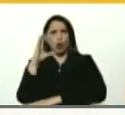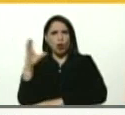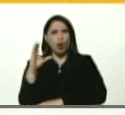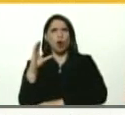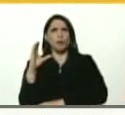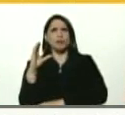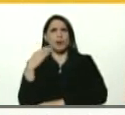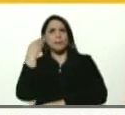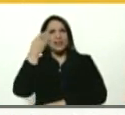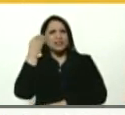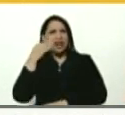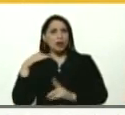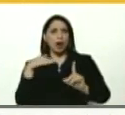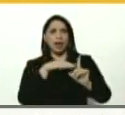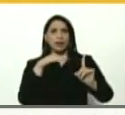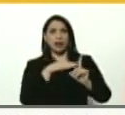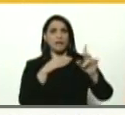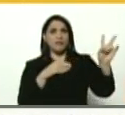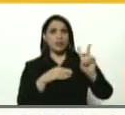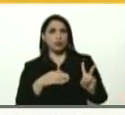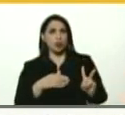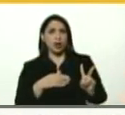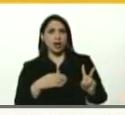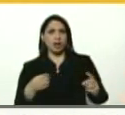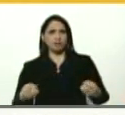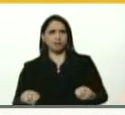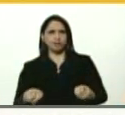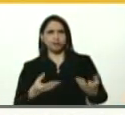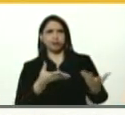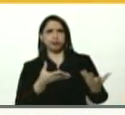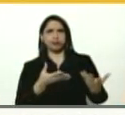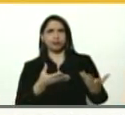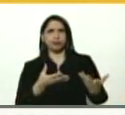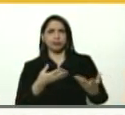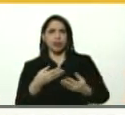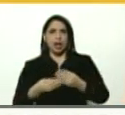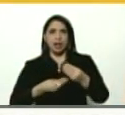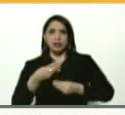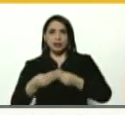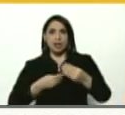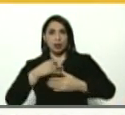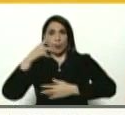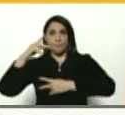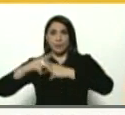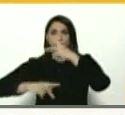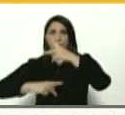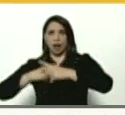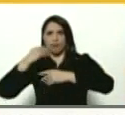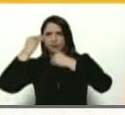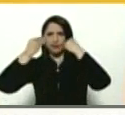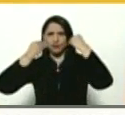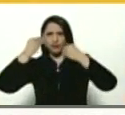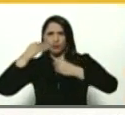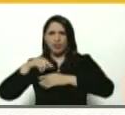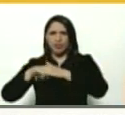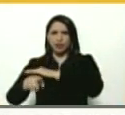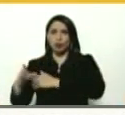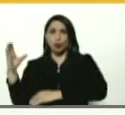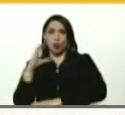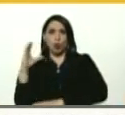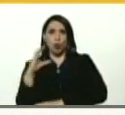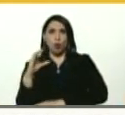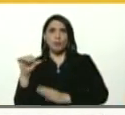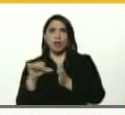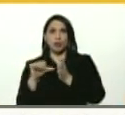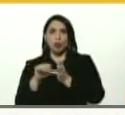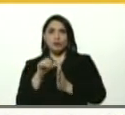bueno, pensaron en atacar a Venezuela contagiándola y establecieron un plan perverso donde